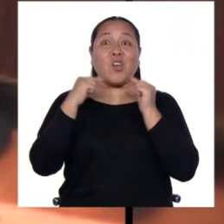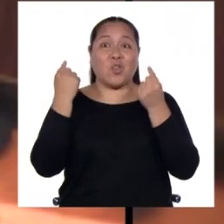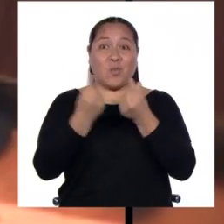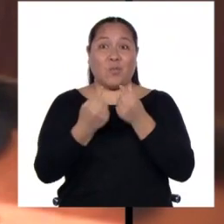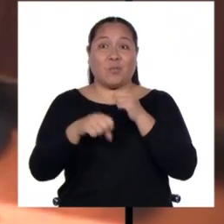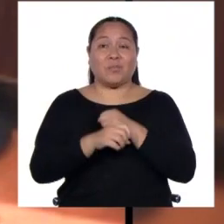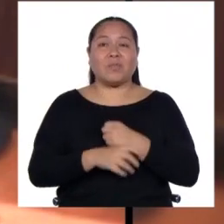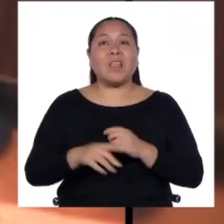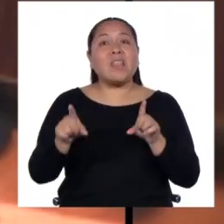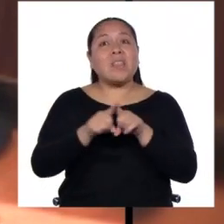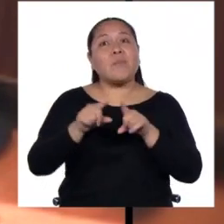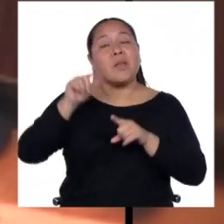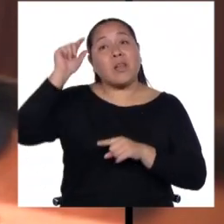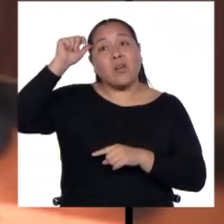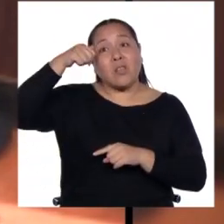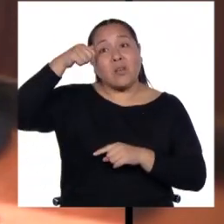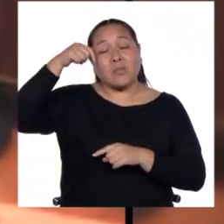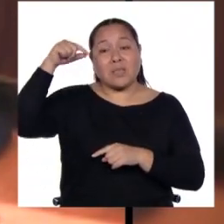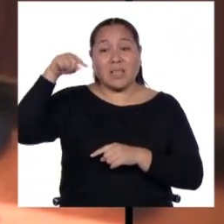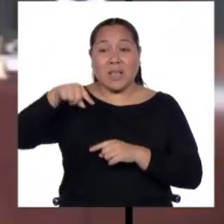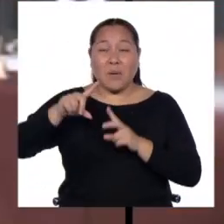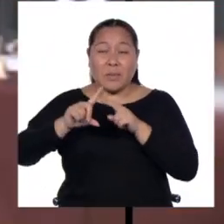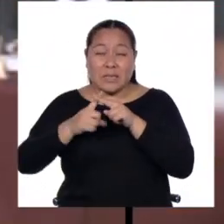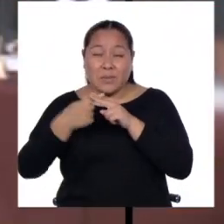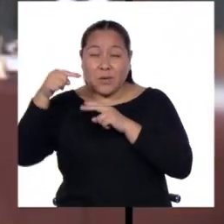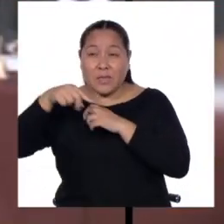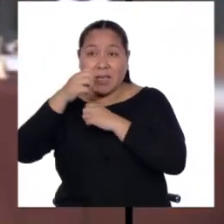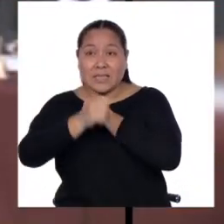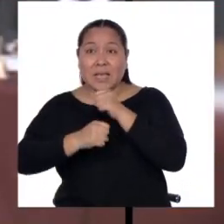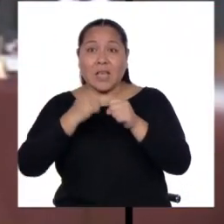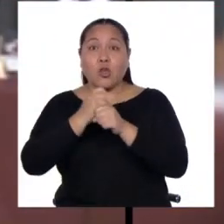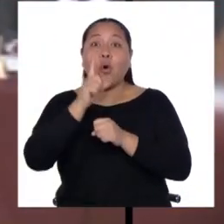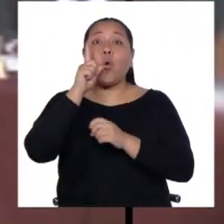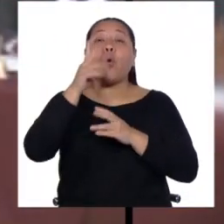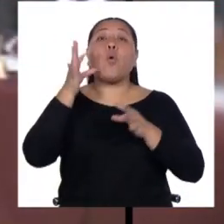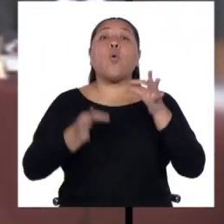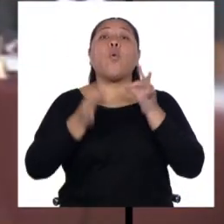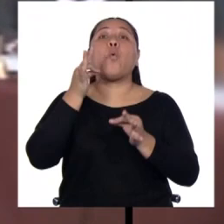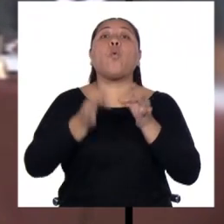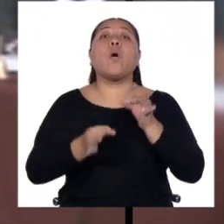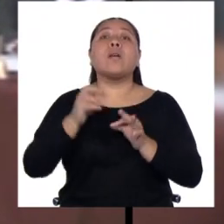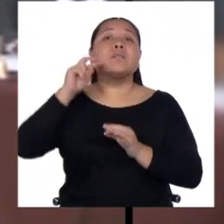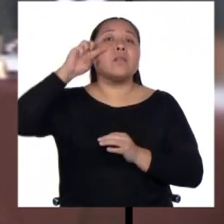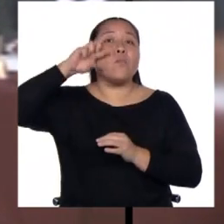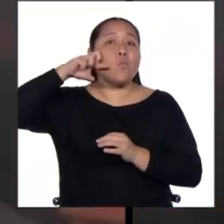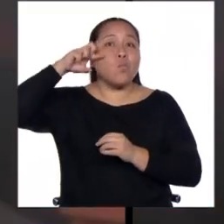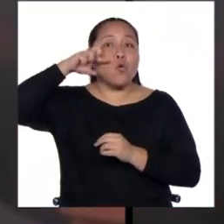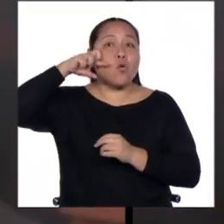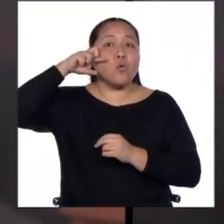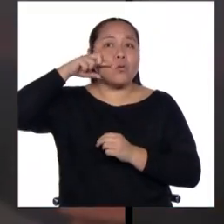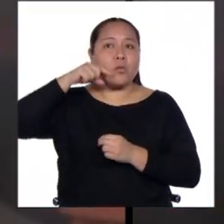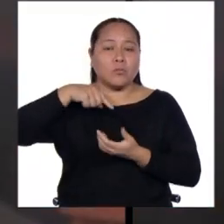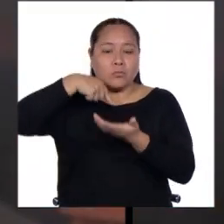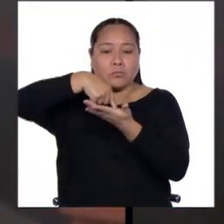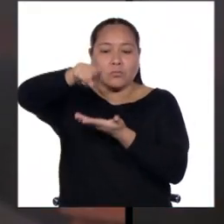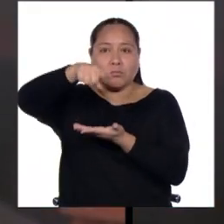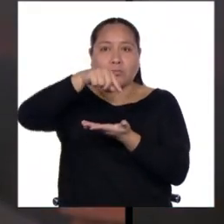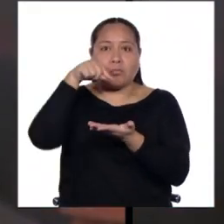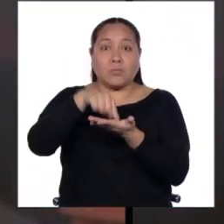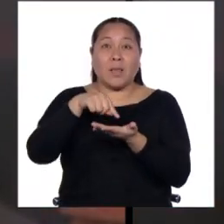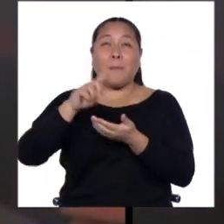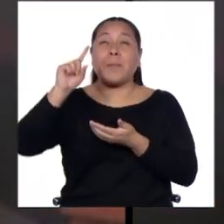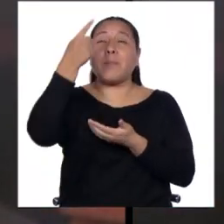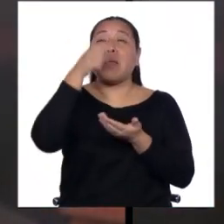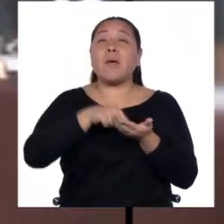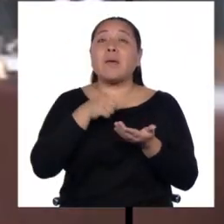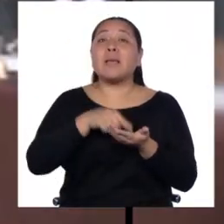También recordamos que a principios de ese mismo año un juez puneño en Ilave emitió por primera vez en el